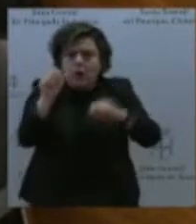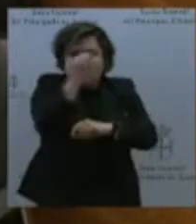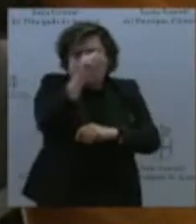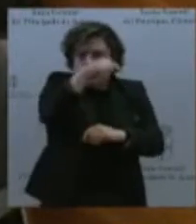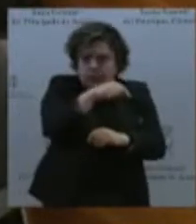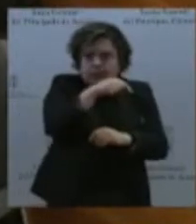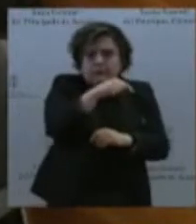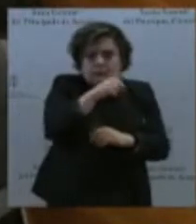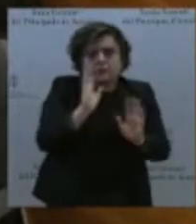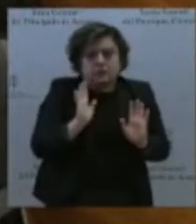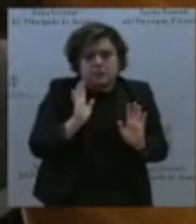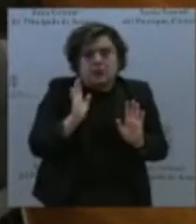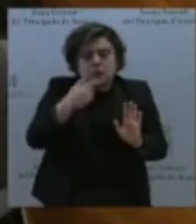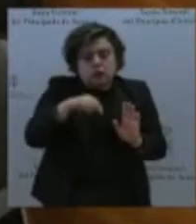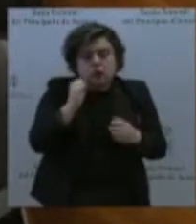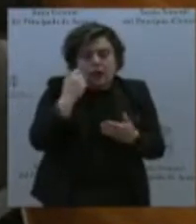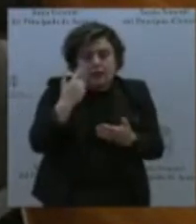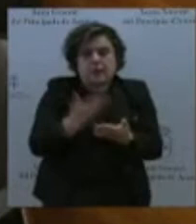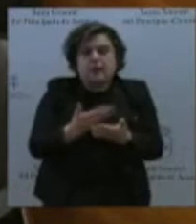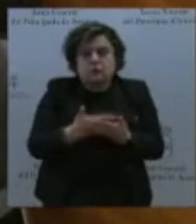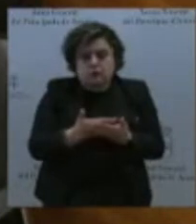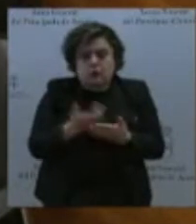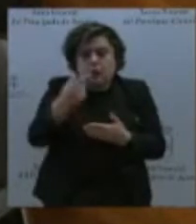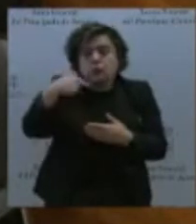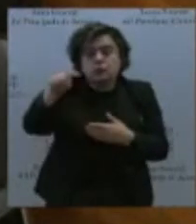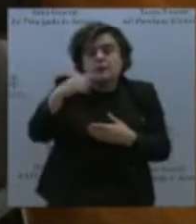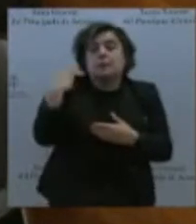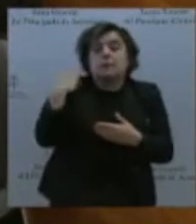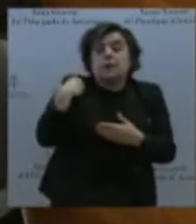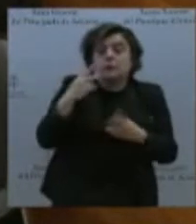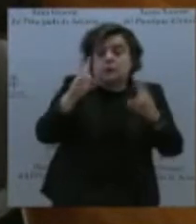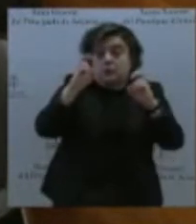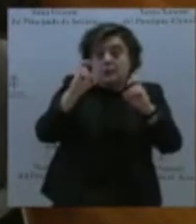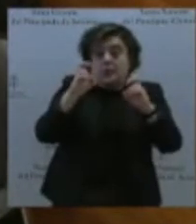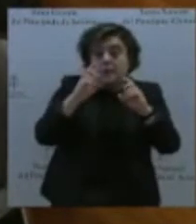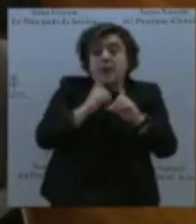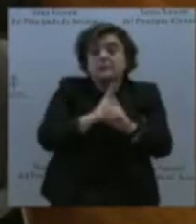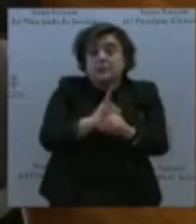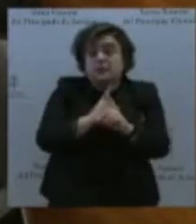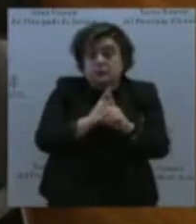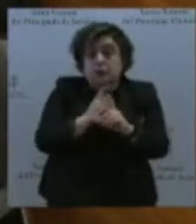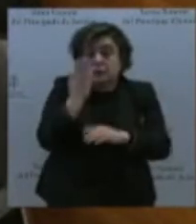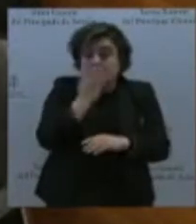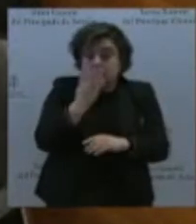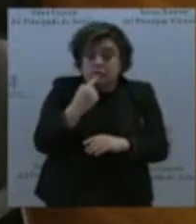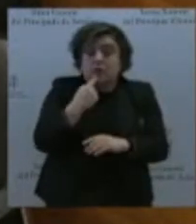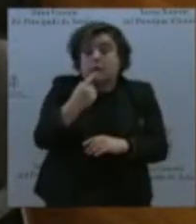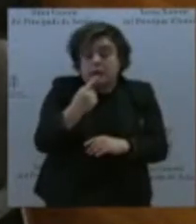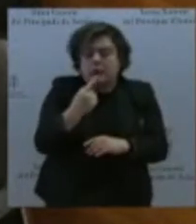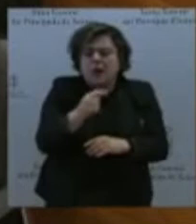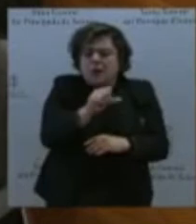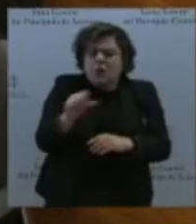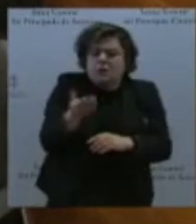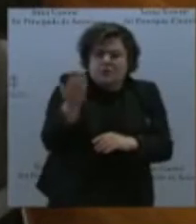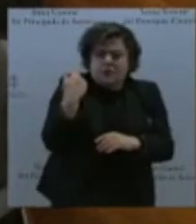usted por este transporte escolar y le voy a decir lo siguiente. Lo dije hace unas semanas, no recuerdo exactamente, que se está trabajando con la